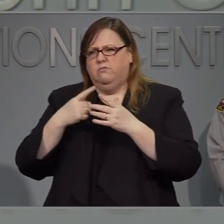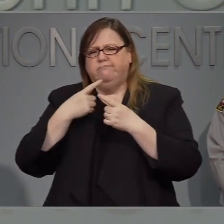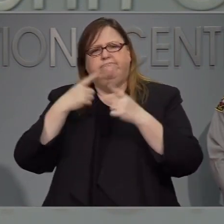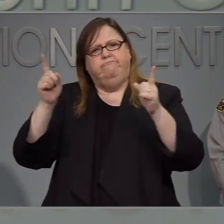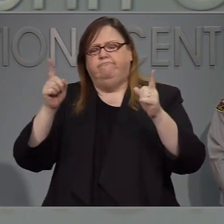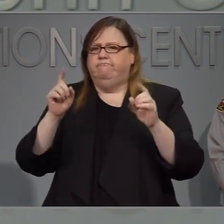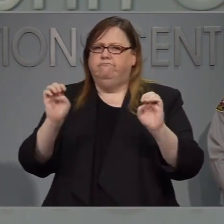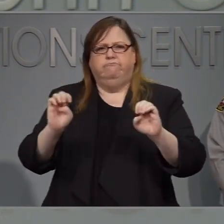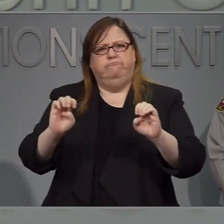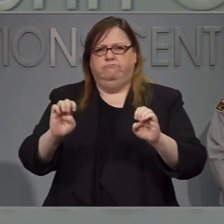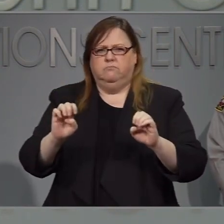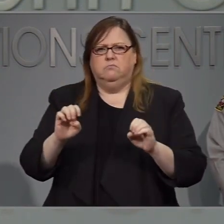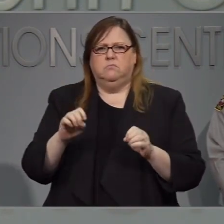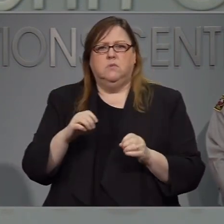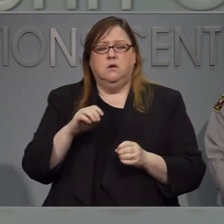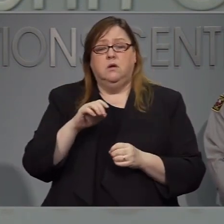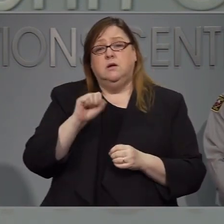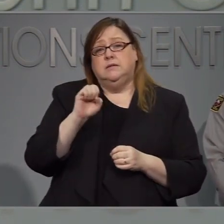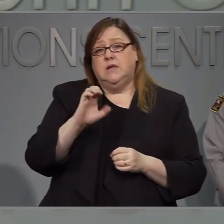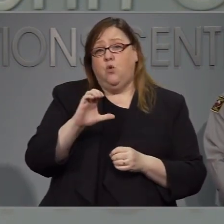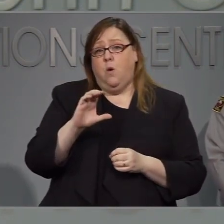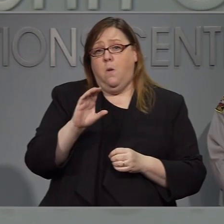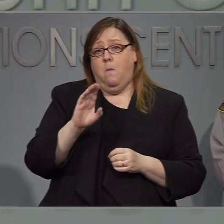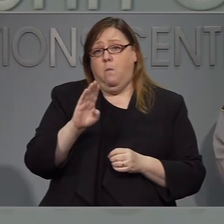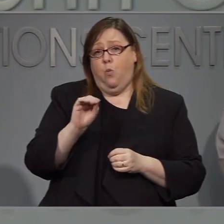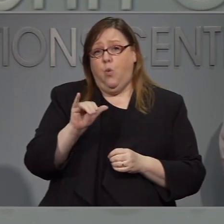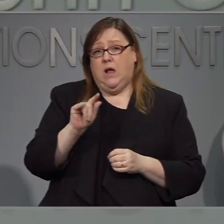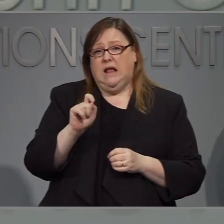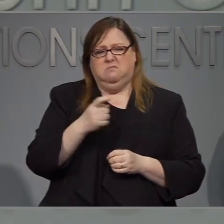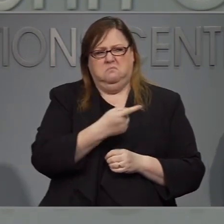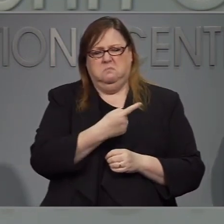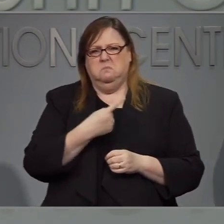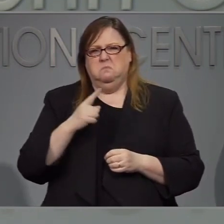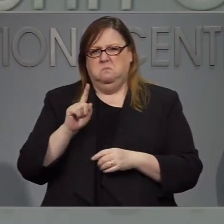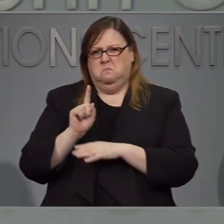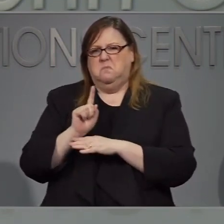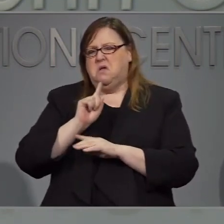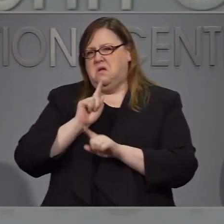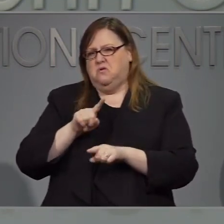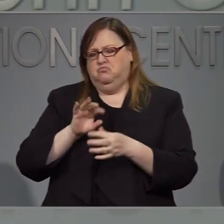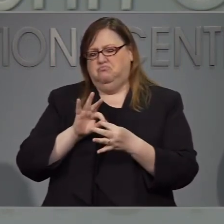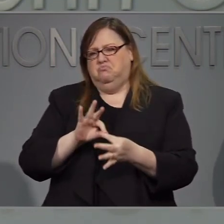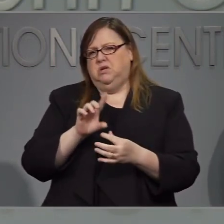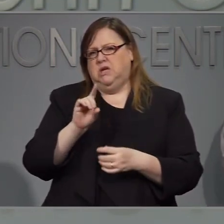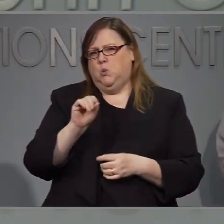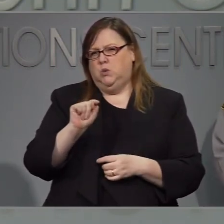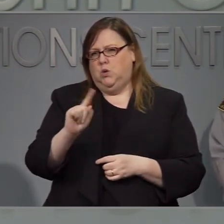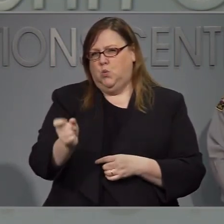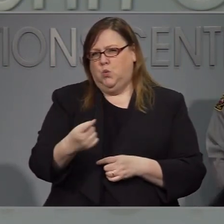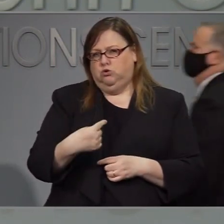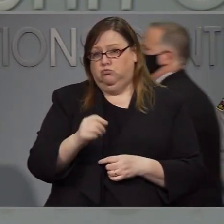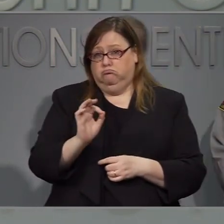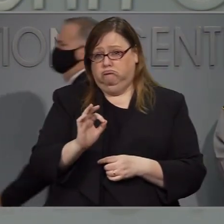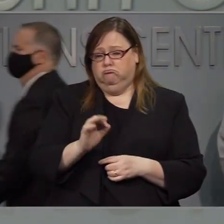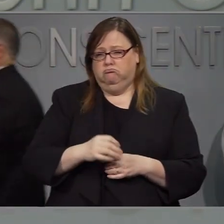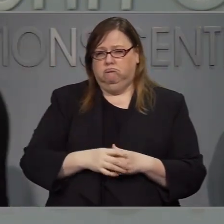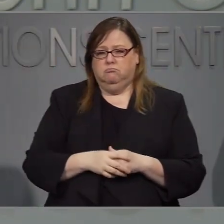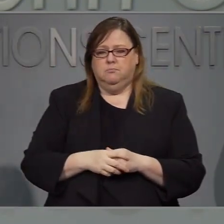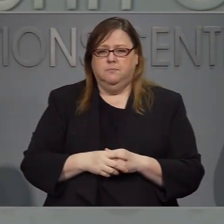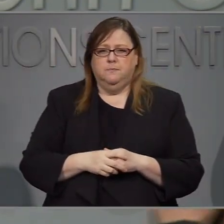sé si el secretario Valle quiere continuar en cuanto a la área a lo que concierne